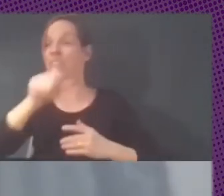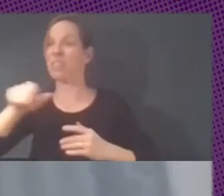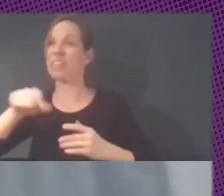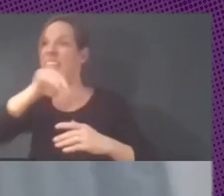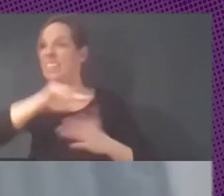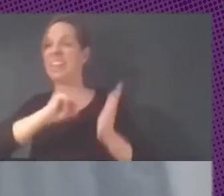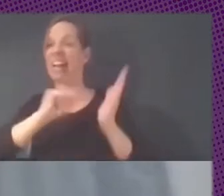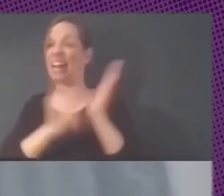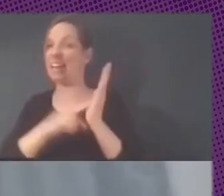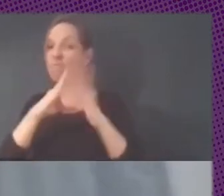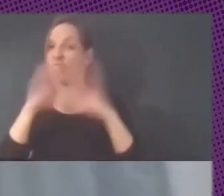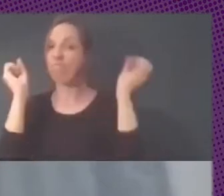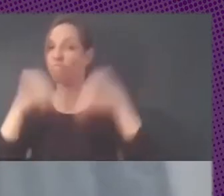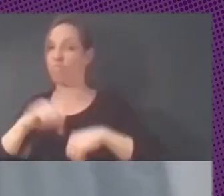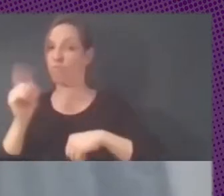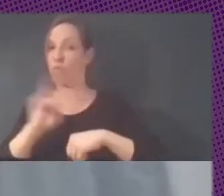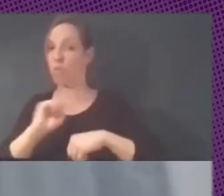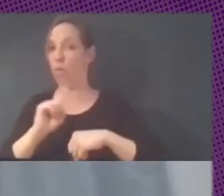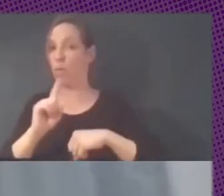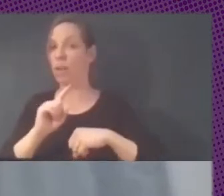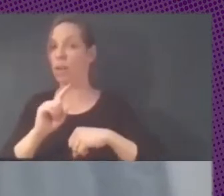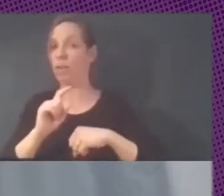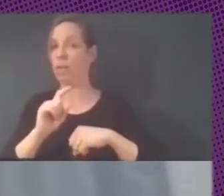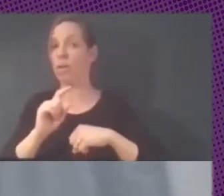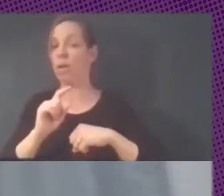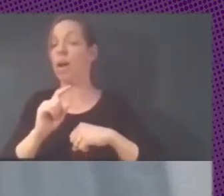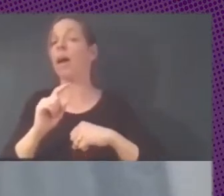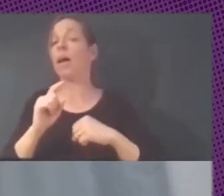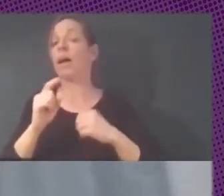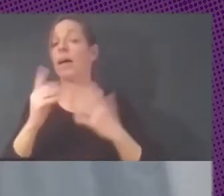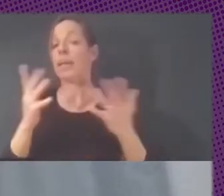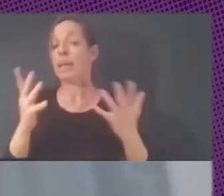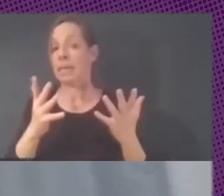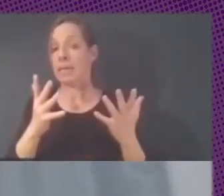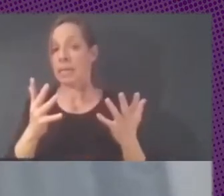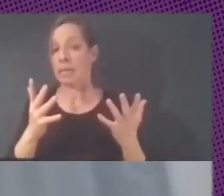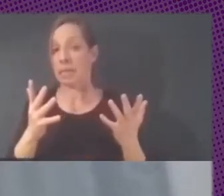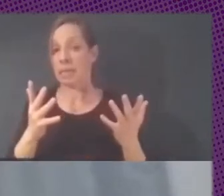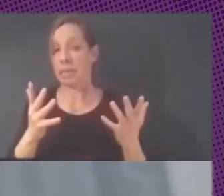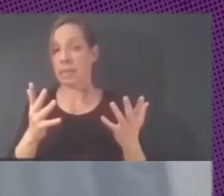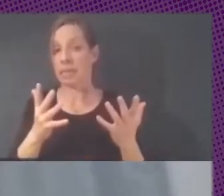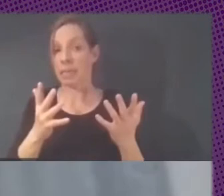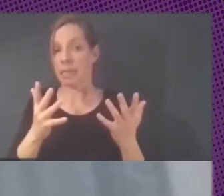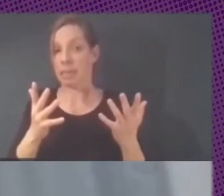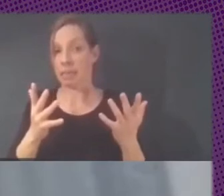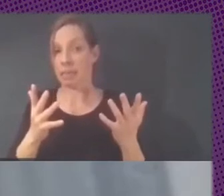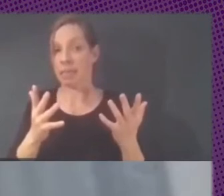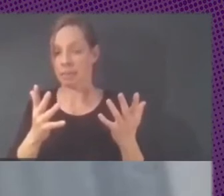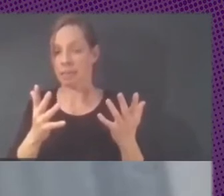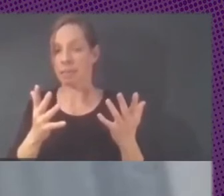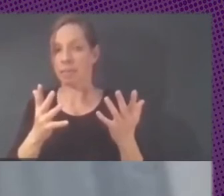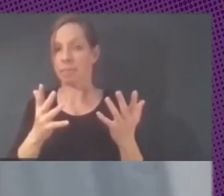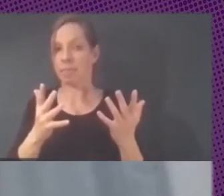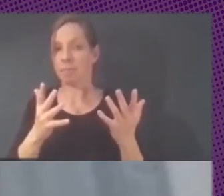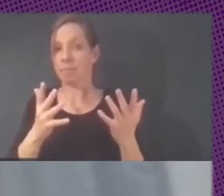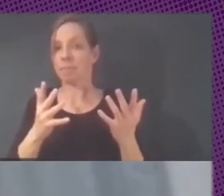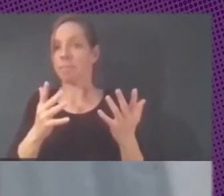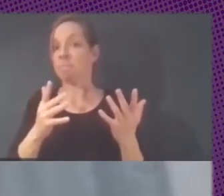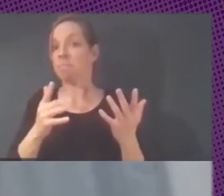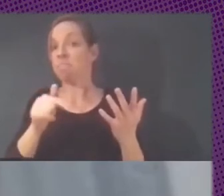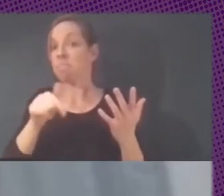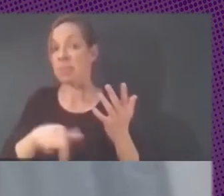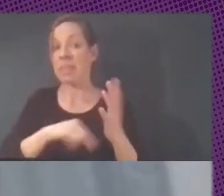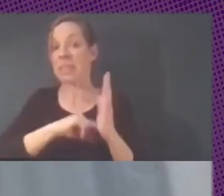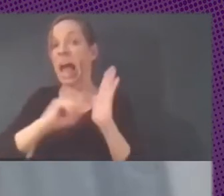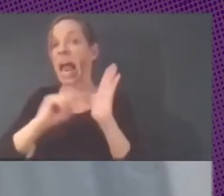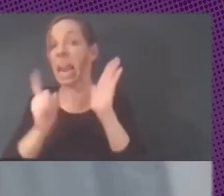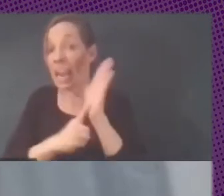la licuó un poco, y bueno, y ni siquiera así, que está una ley ultra